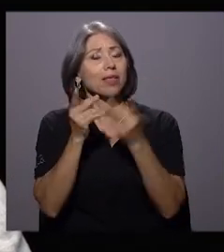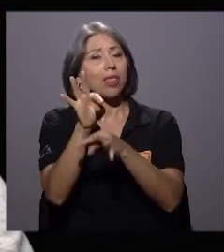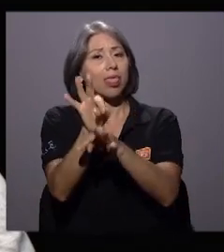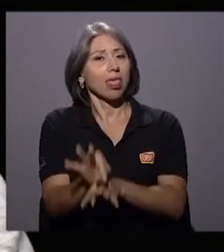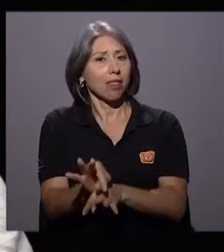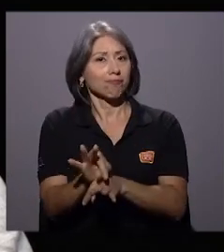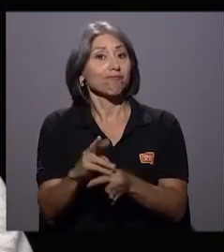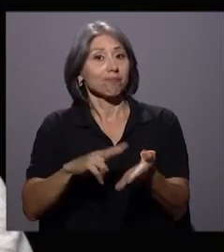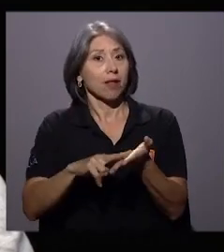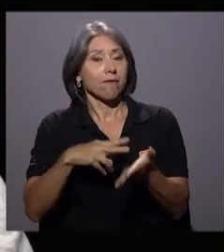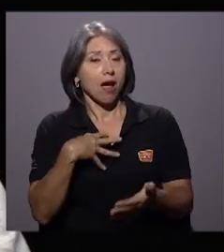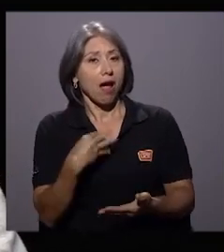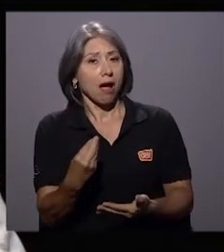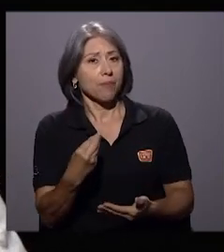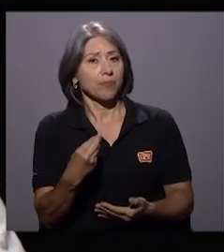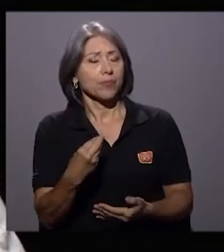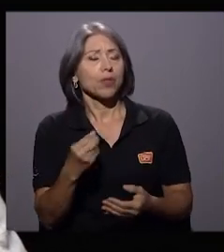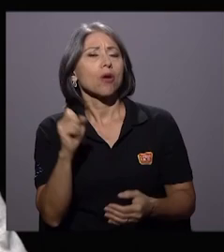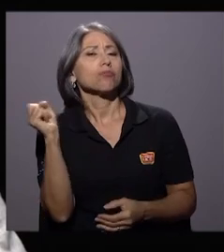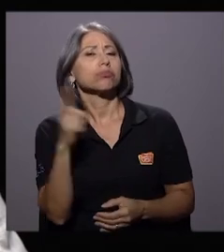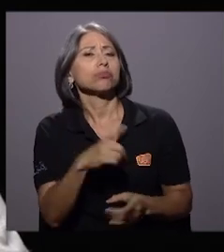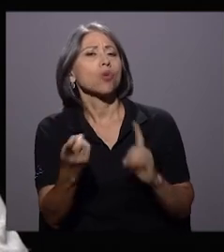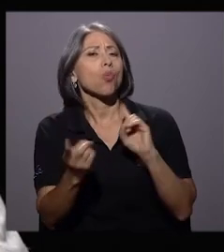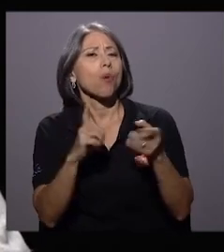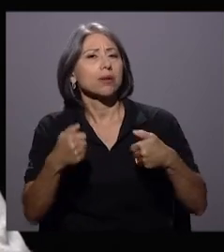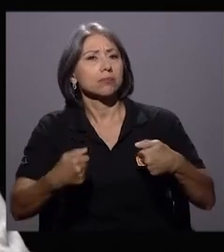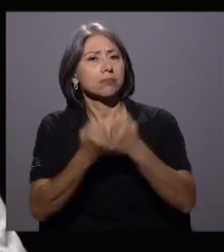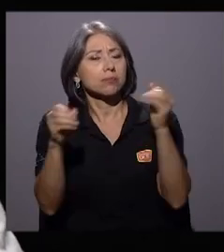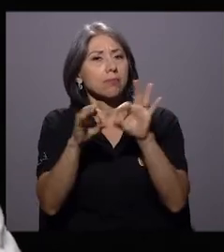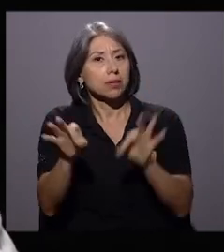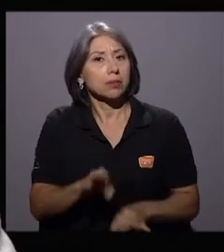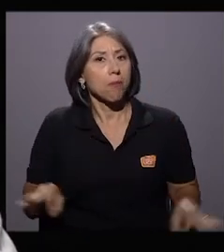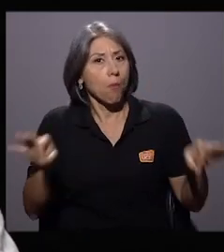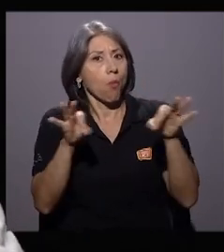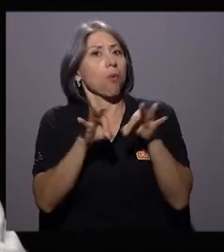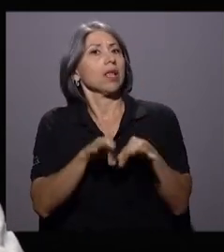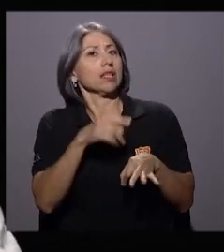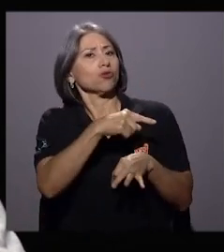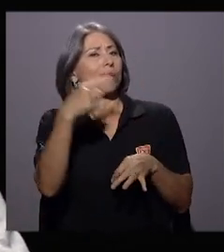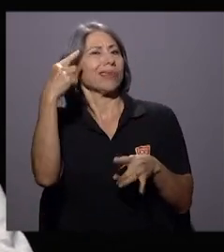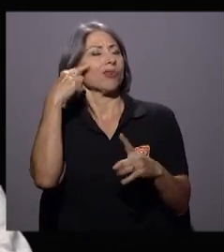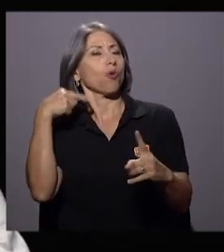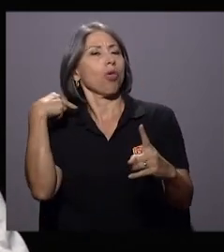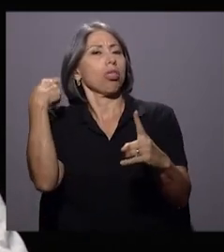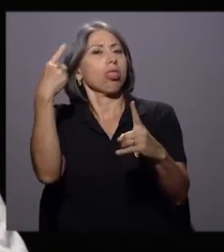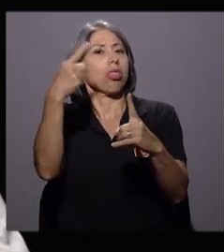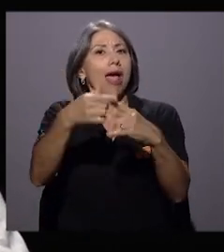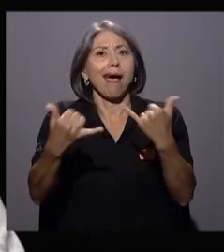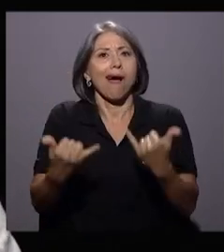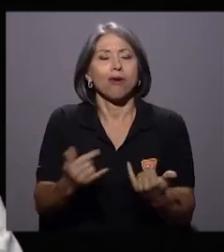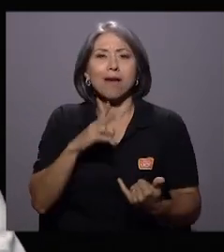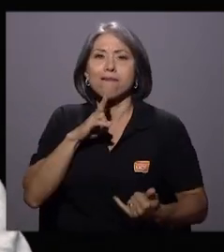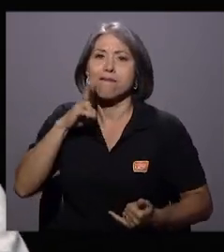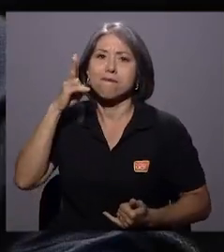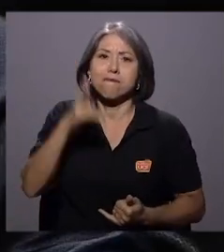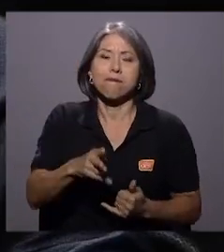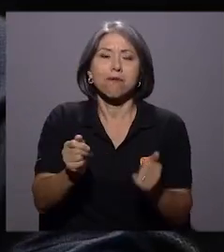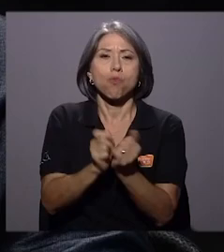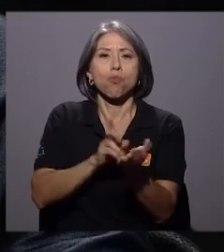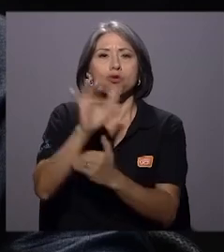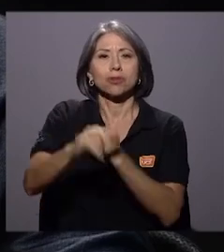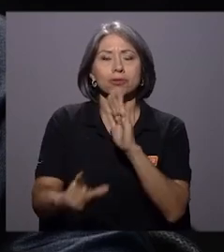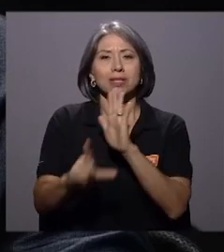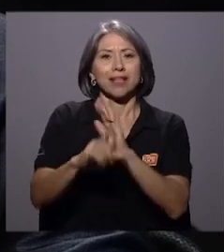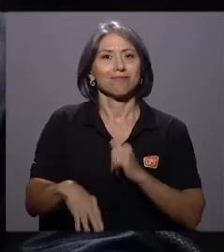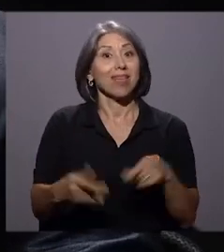Nacional. ¿Cuáles son los desafíos más importantes que se trazó y que a hoy son realidad en proyectos de ley y ley